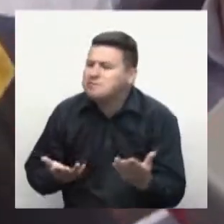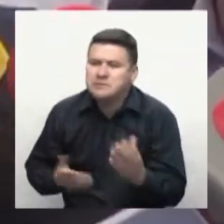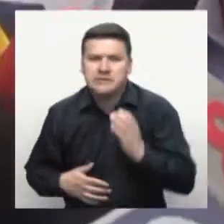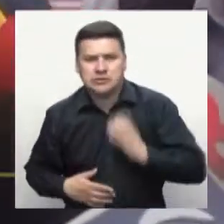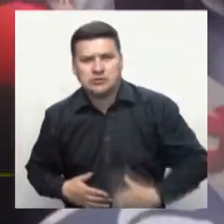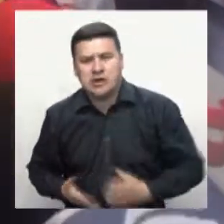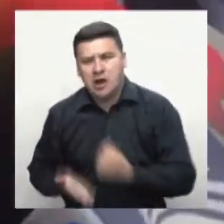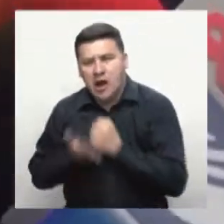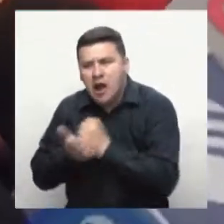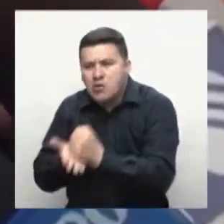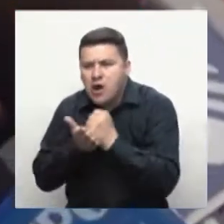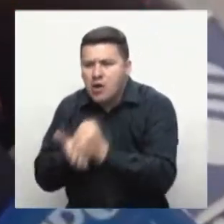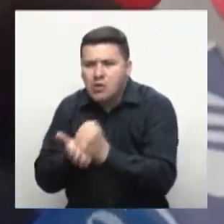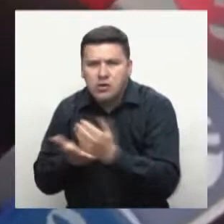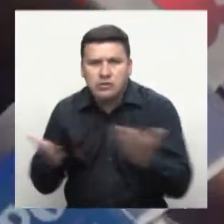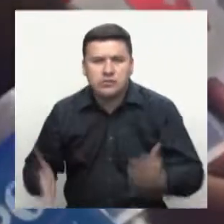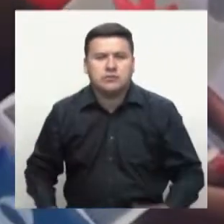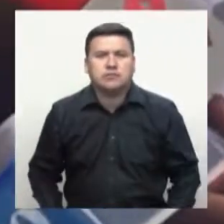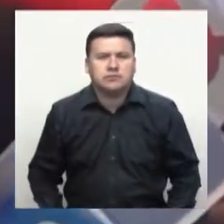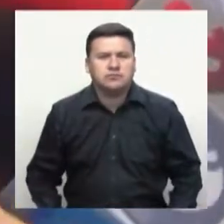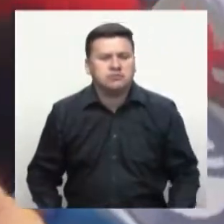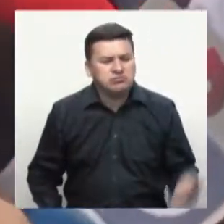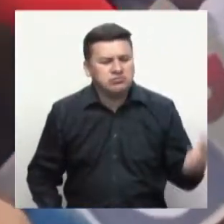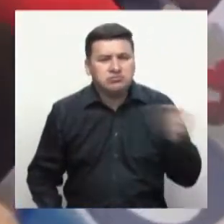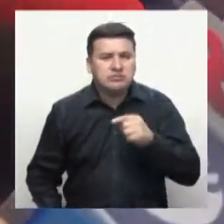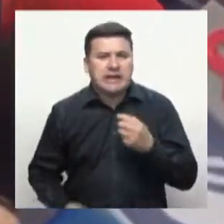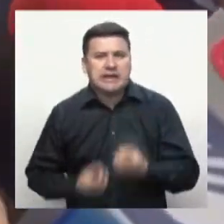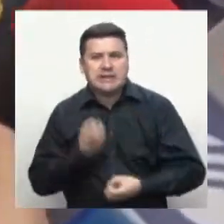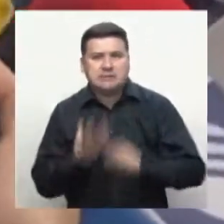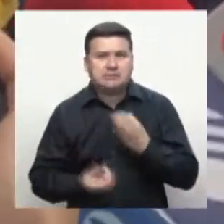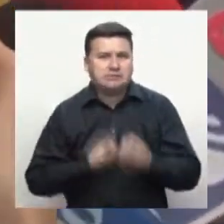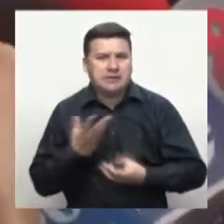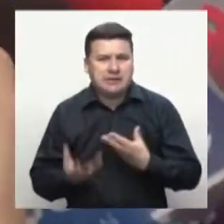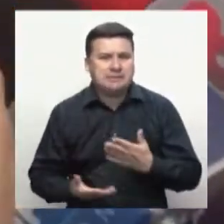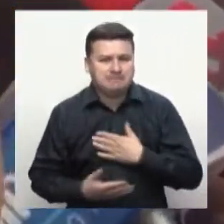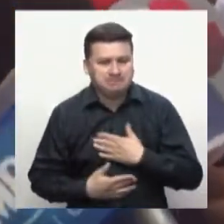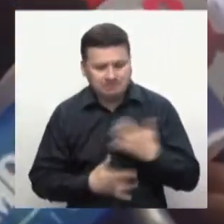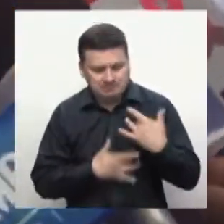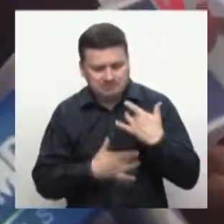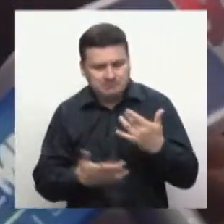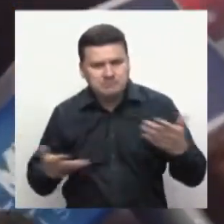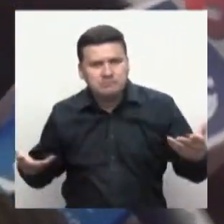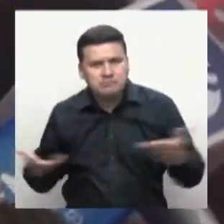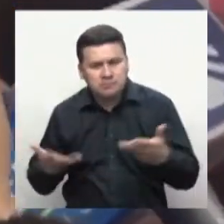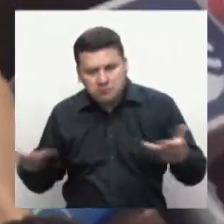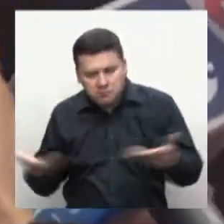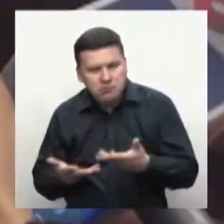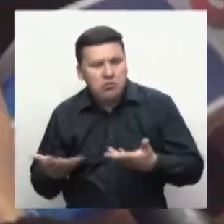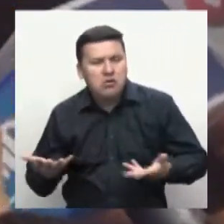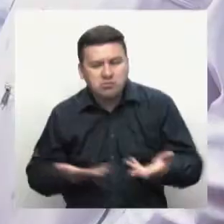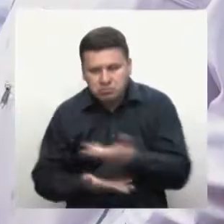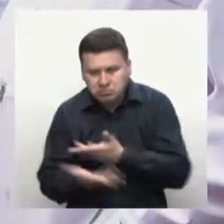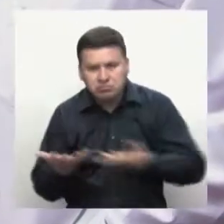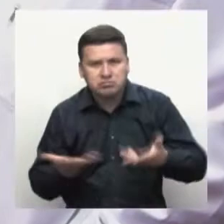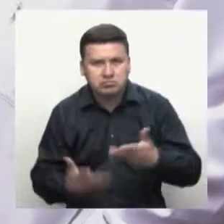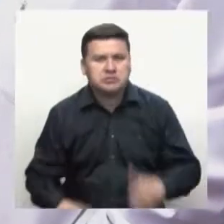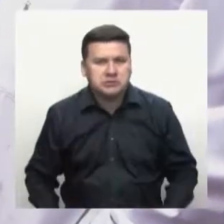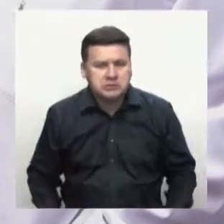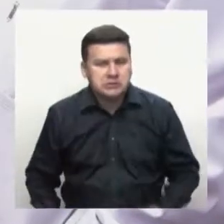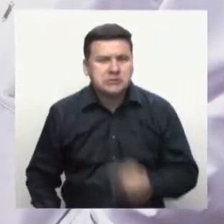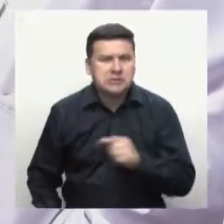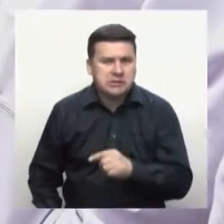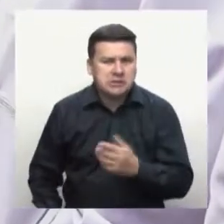Venimos a expresar nuestra solidaridad y a acompañarlos en esta tragedia, este dolor. El